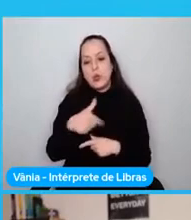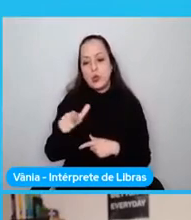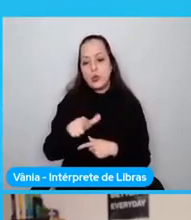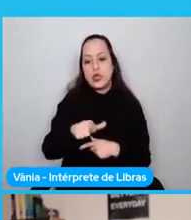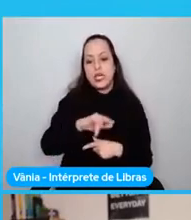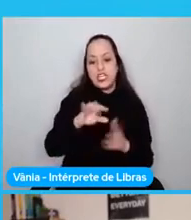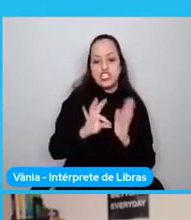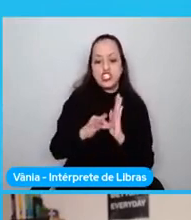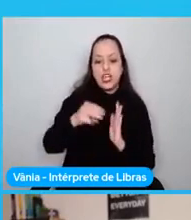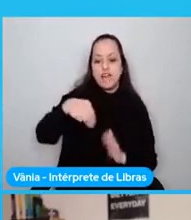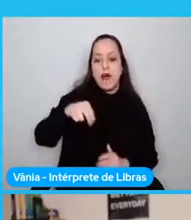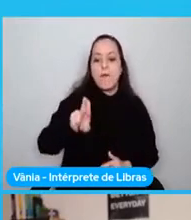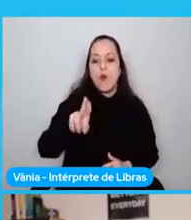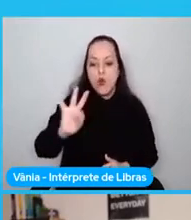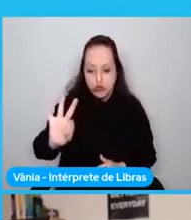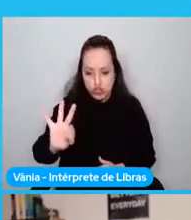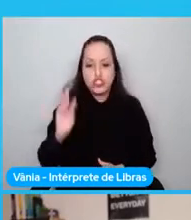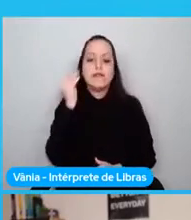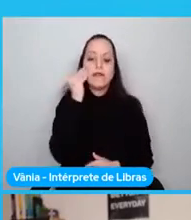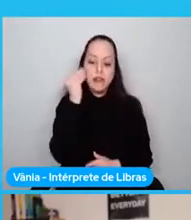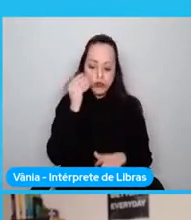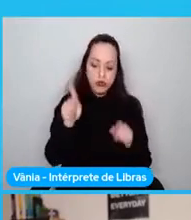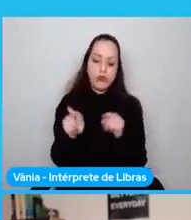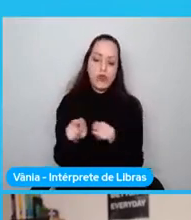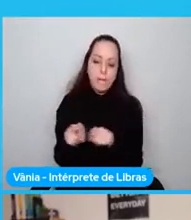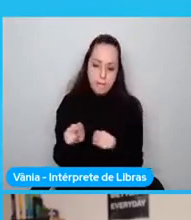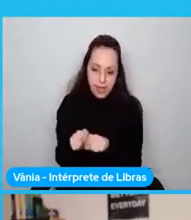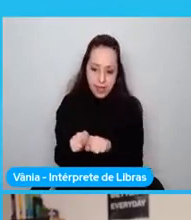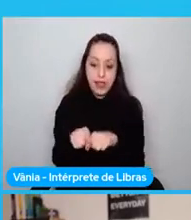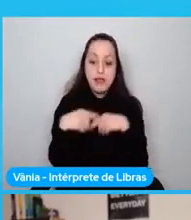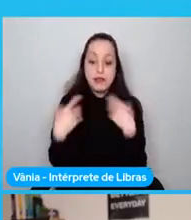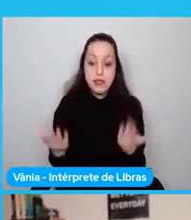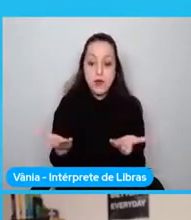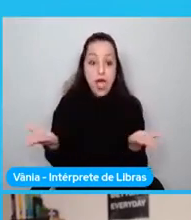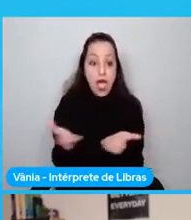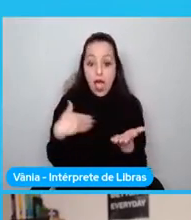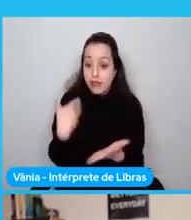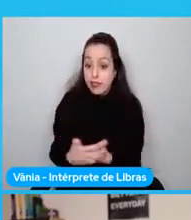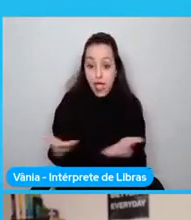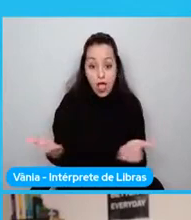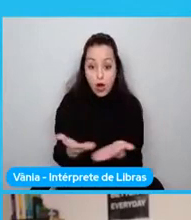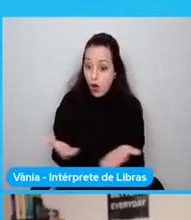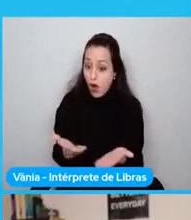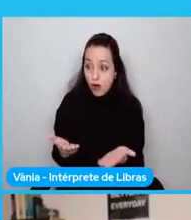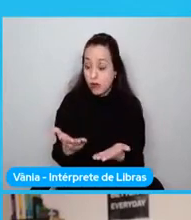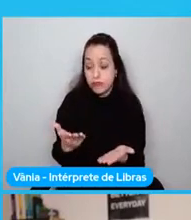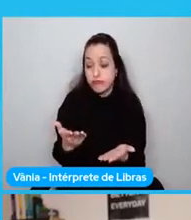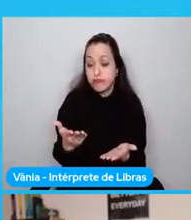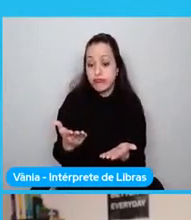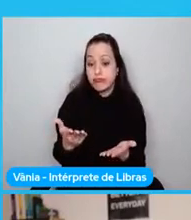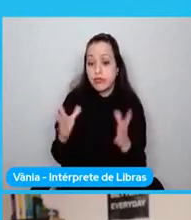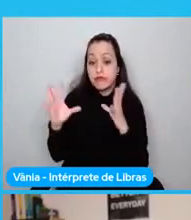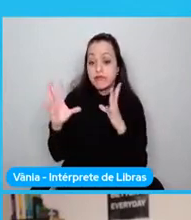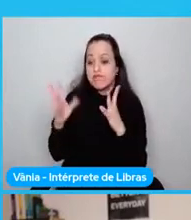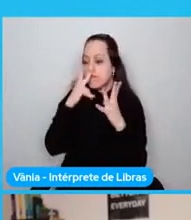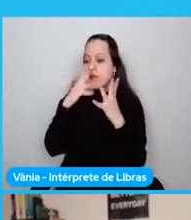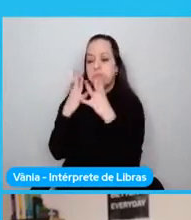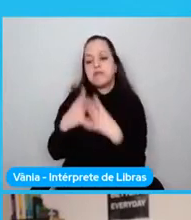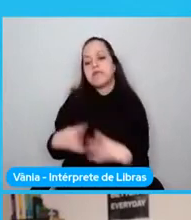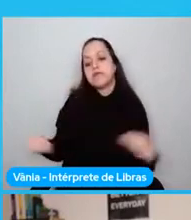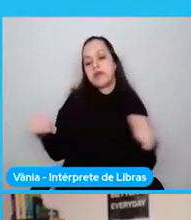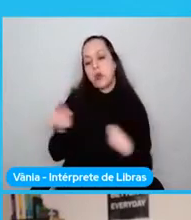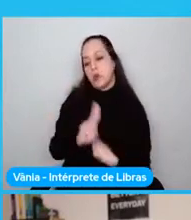ellas ahora en el 2021, cuando estamos haciendo esta presentación, ninguna de ellas existen o no son masivamente